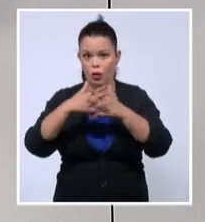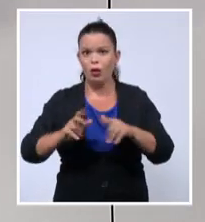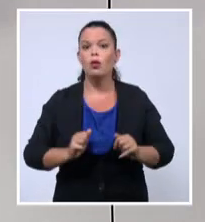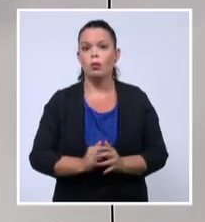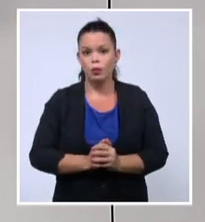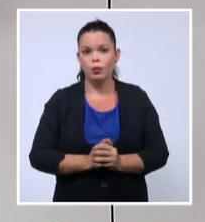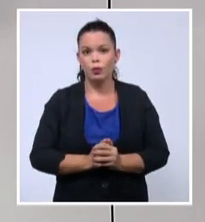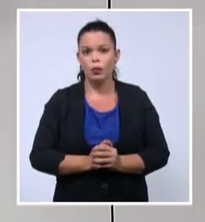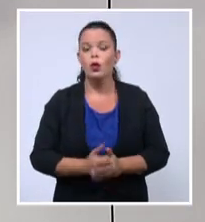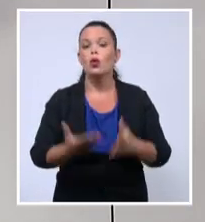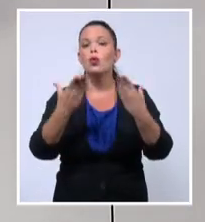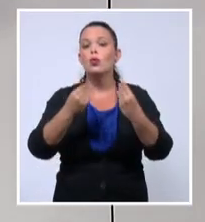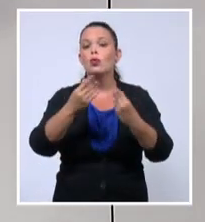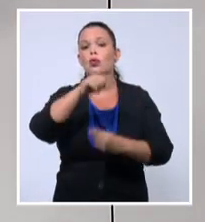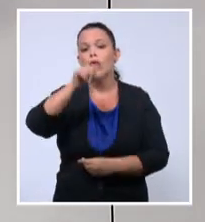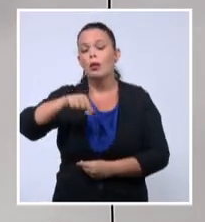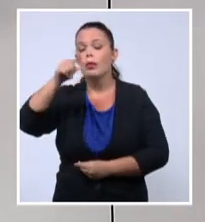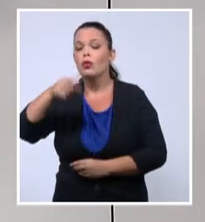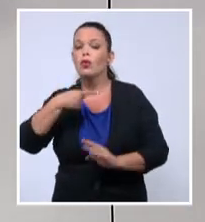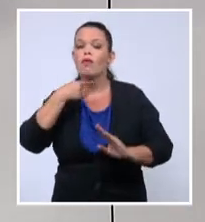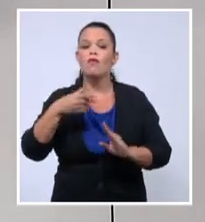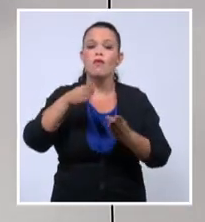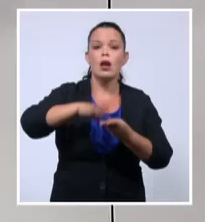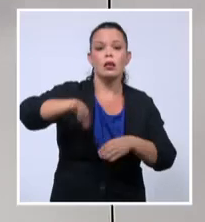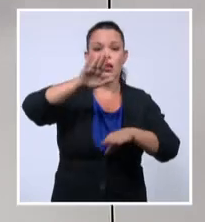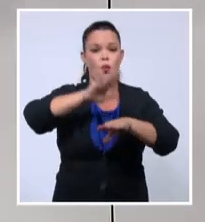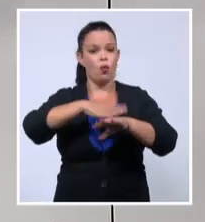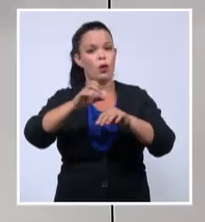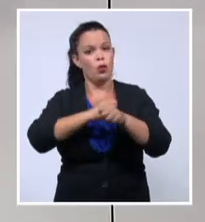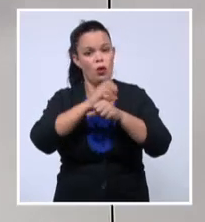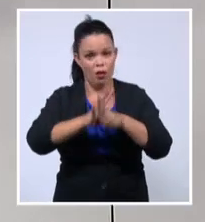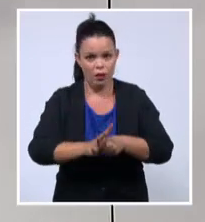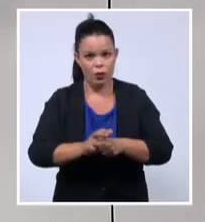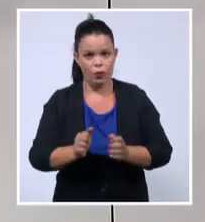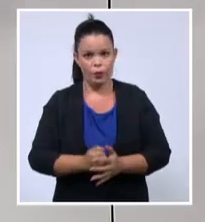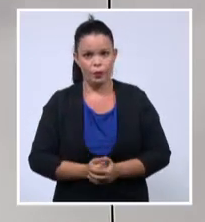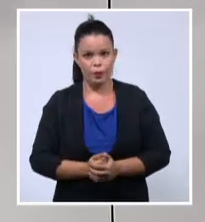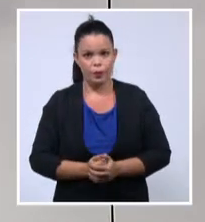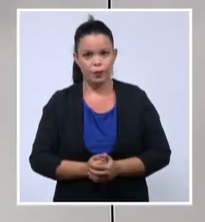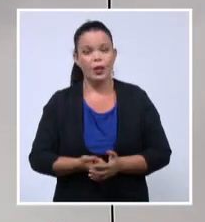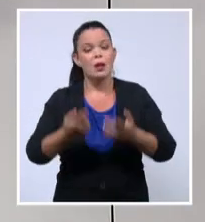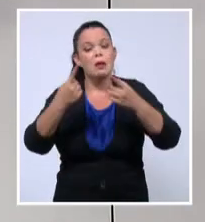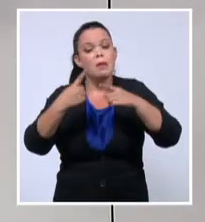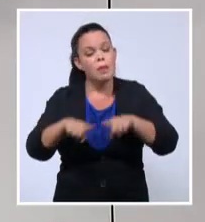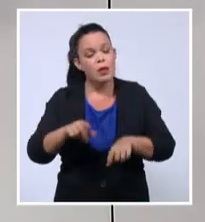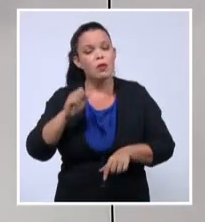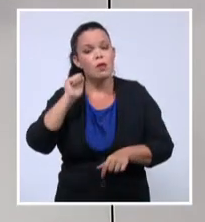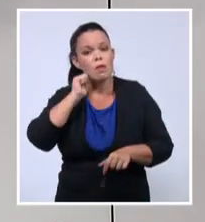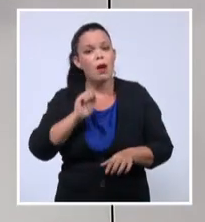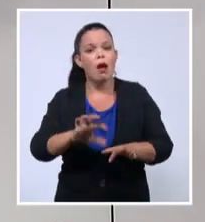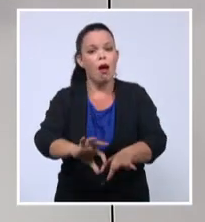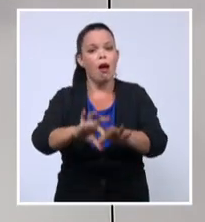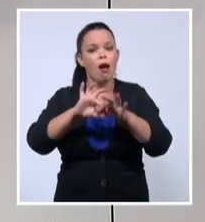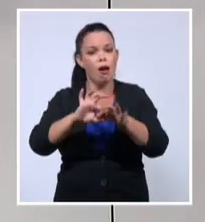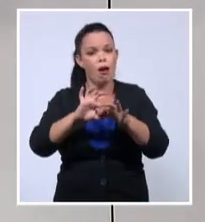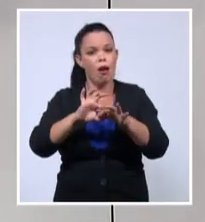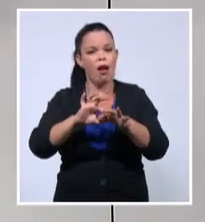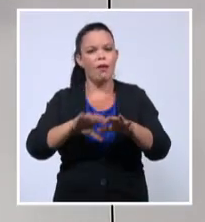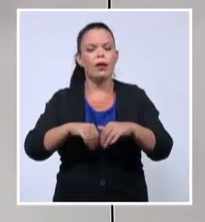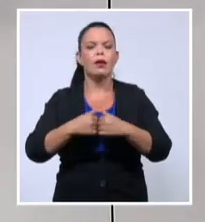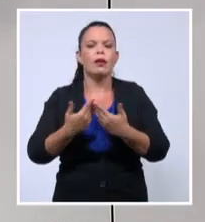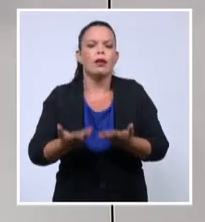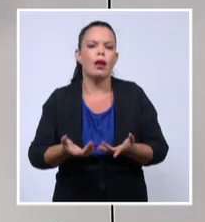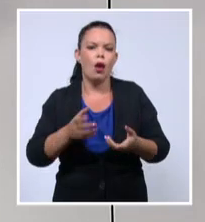causa de las complicaciones por la COVID. Y si ya este panorama no fuera lo suficientemente complicado e incierto, se